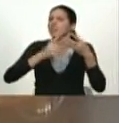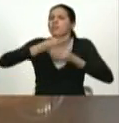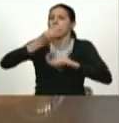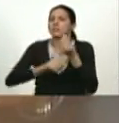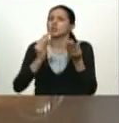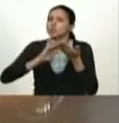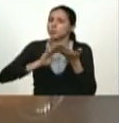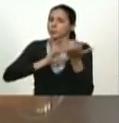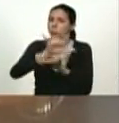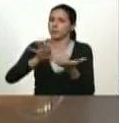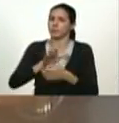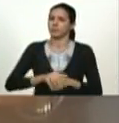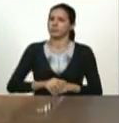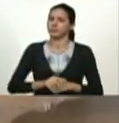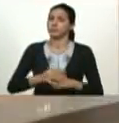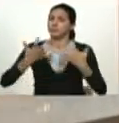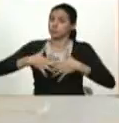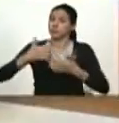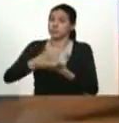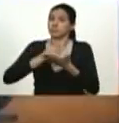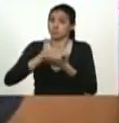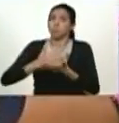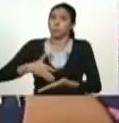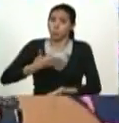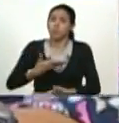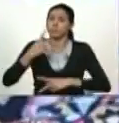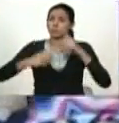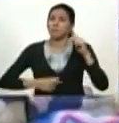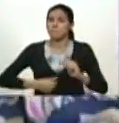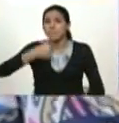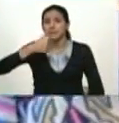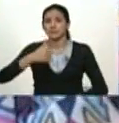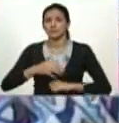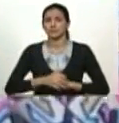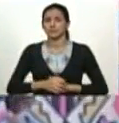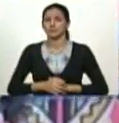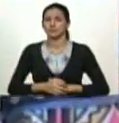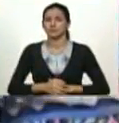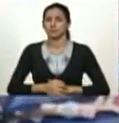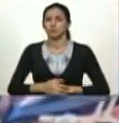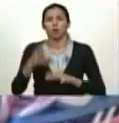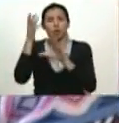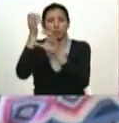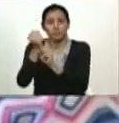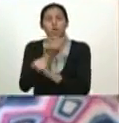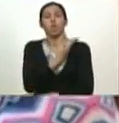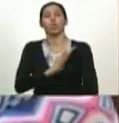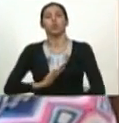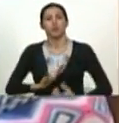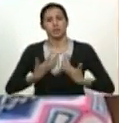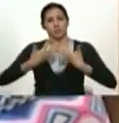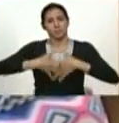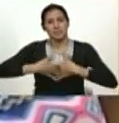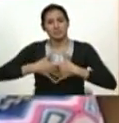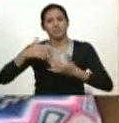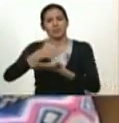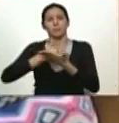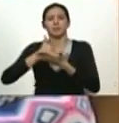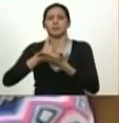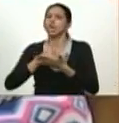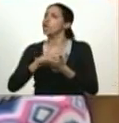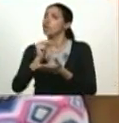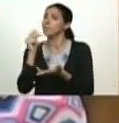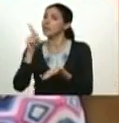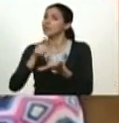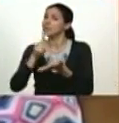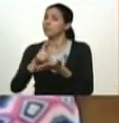tenemos una industria farmacéutica de gran capacidad productiva y yo confío que los dueños de la industria farmacéutica no estén en la guerra económica